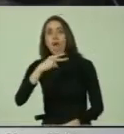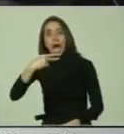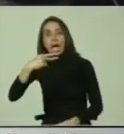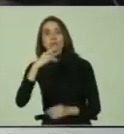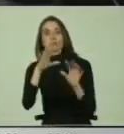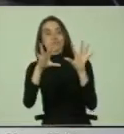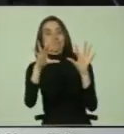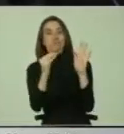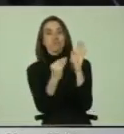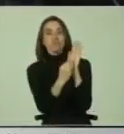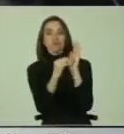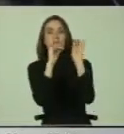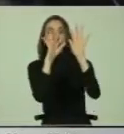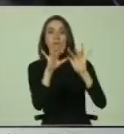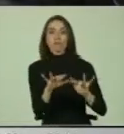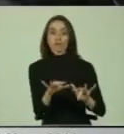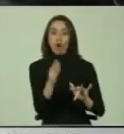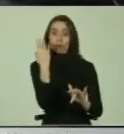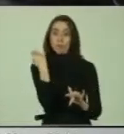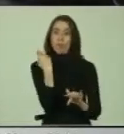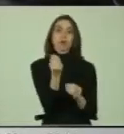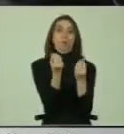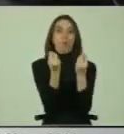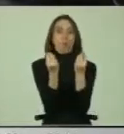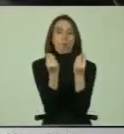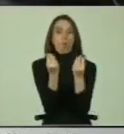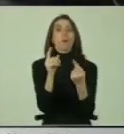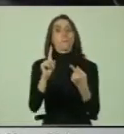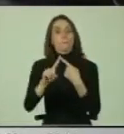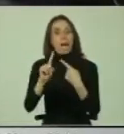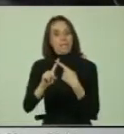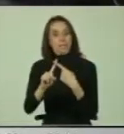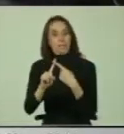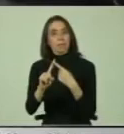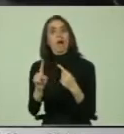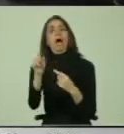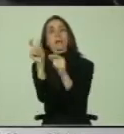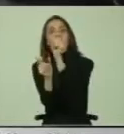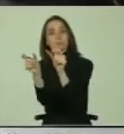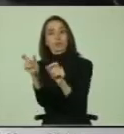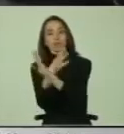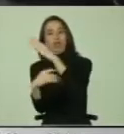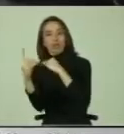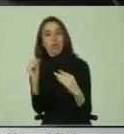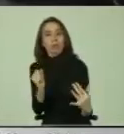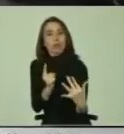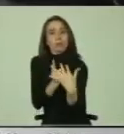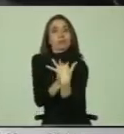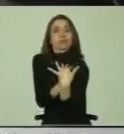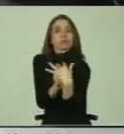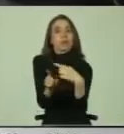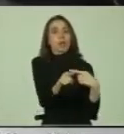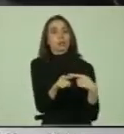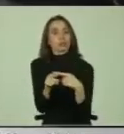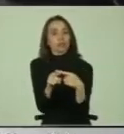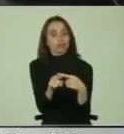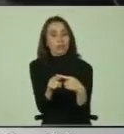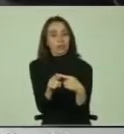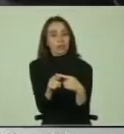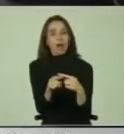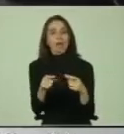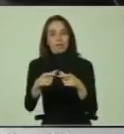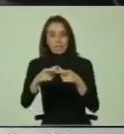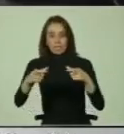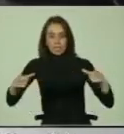2012 como una medida que favorecería la participación e inclusión social de la población con discapacidad, las características de la